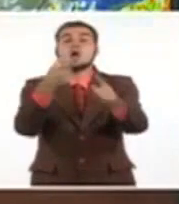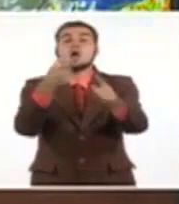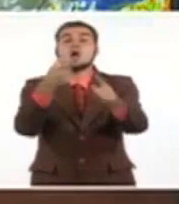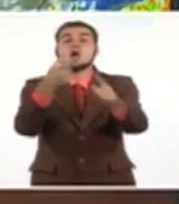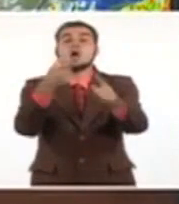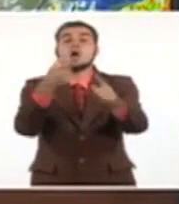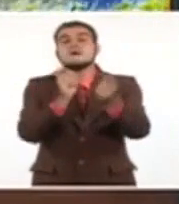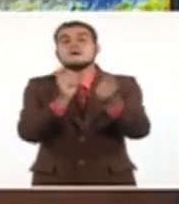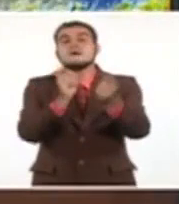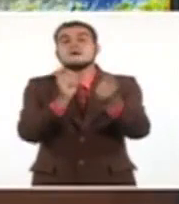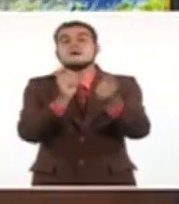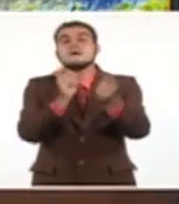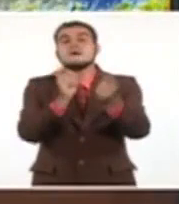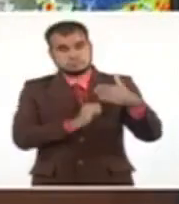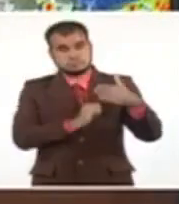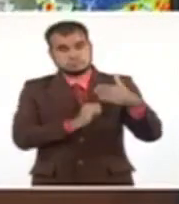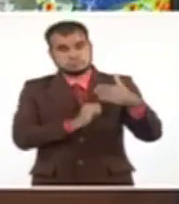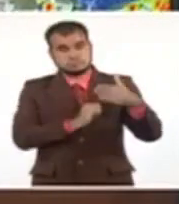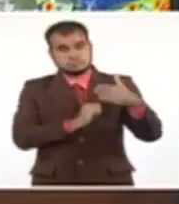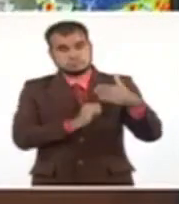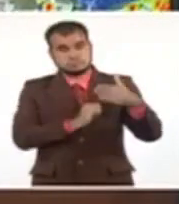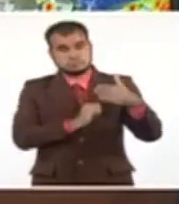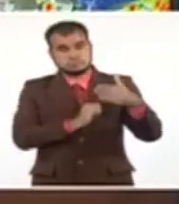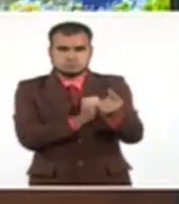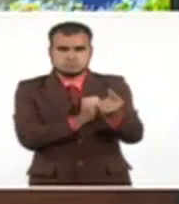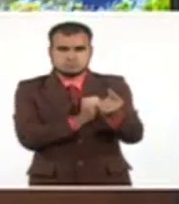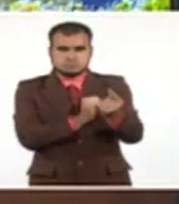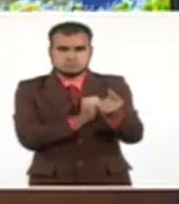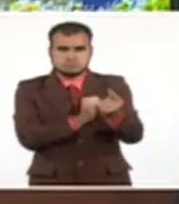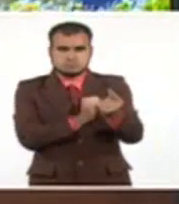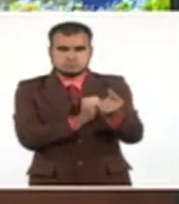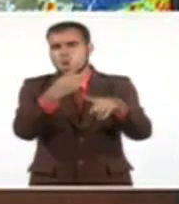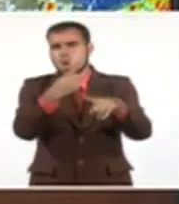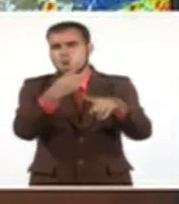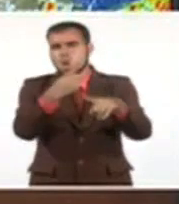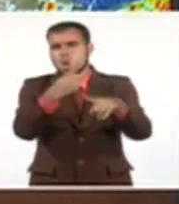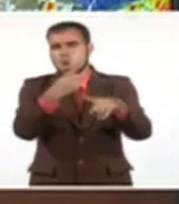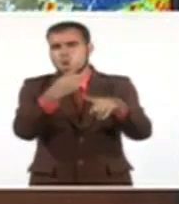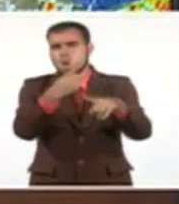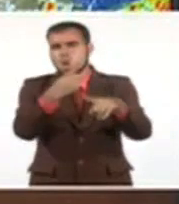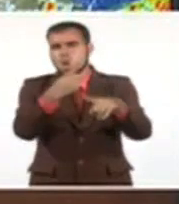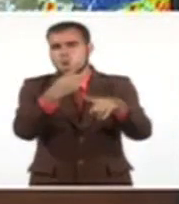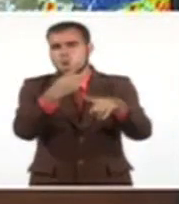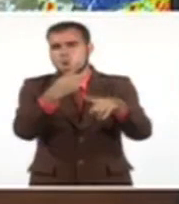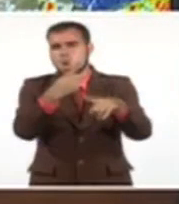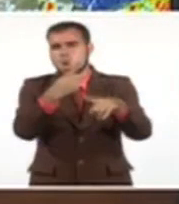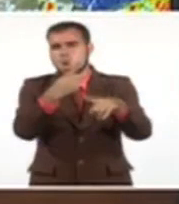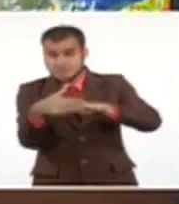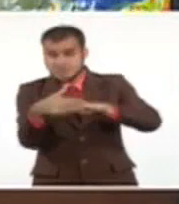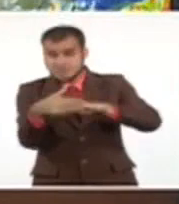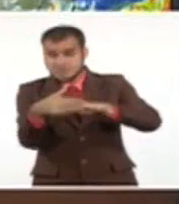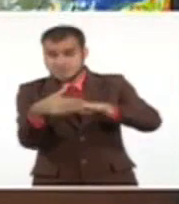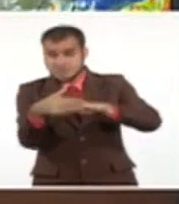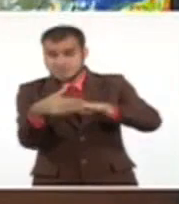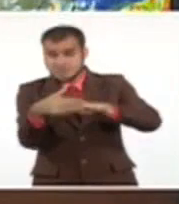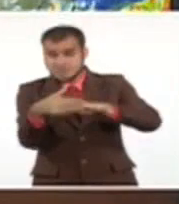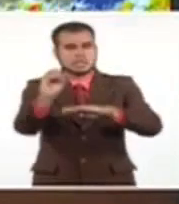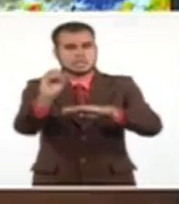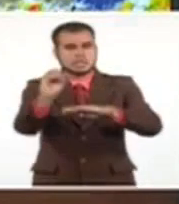provincia de Granma. Y a unos 370 kilómetros al... Bueno,